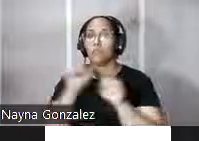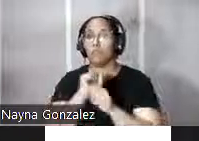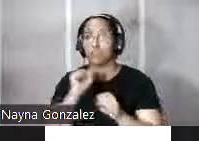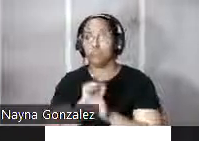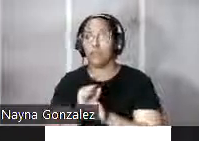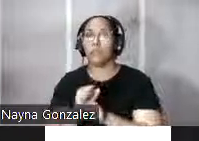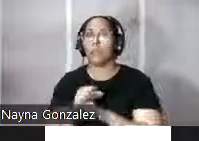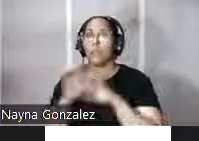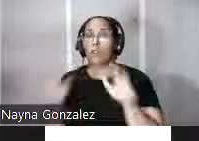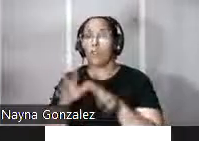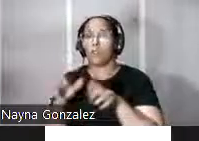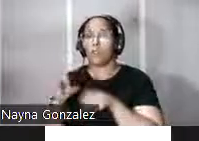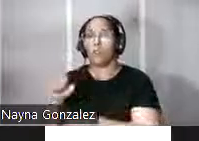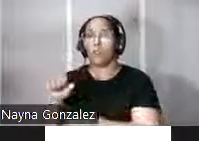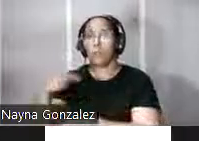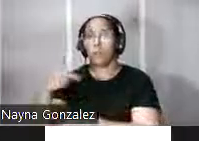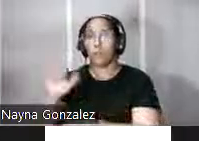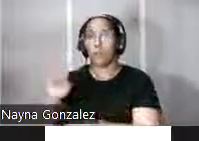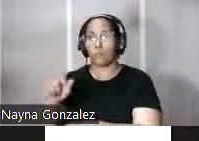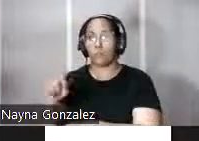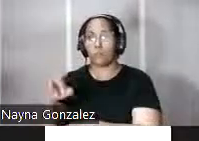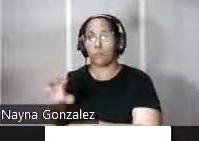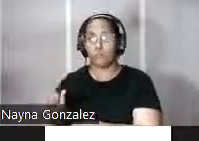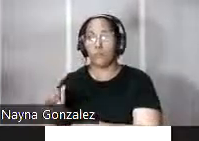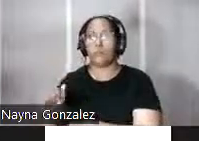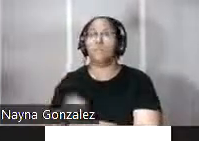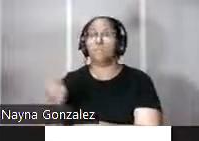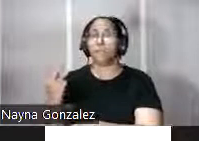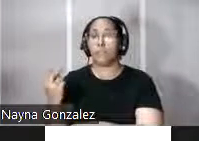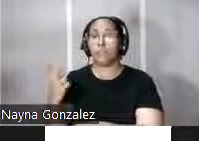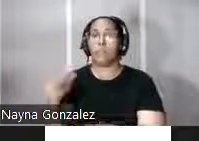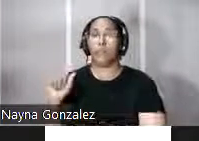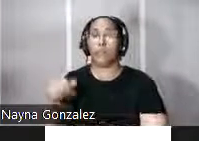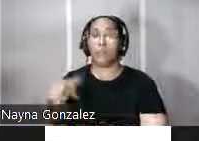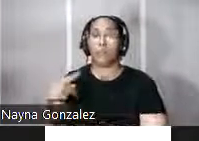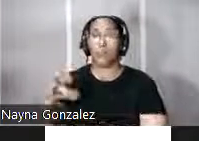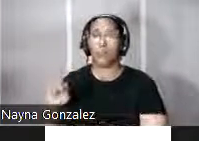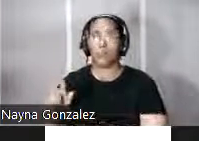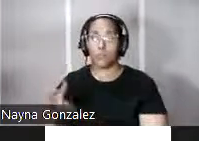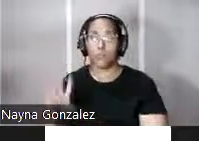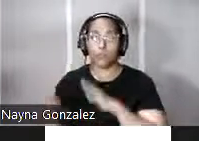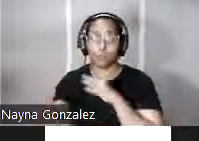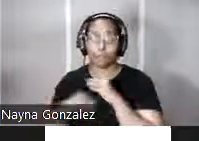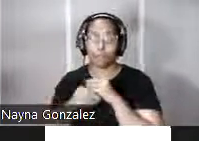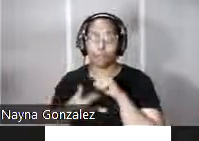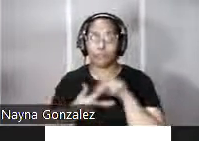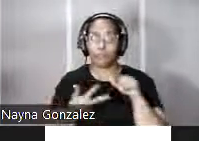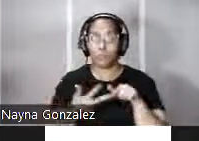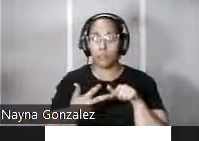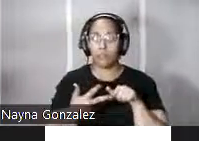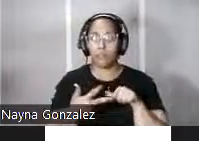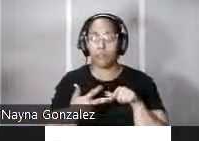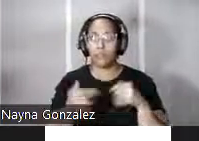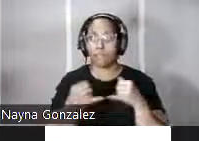realizadas en mampostería a estos 12 apostaderos hay que sumar las tres líneas defensivas que